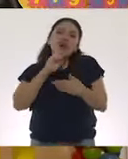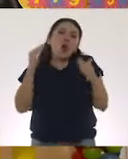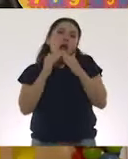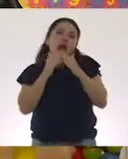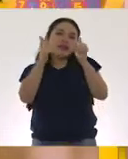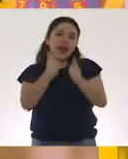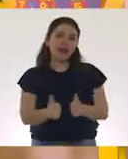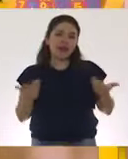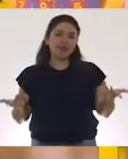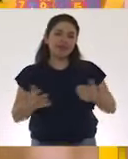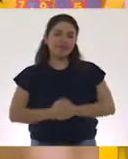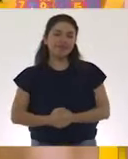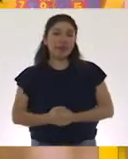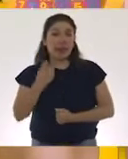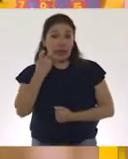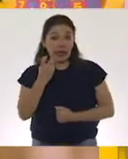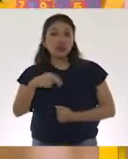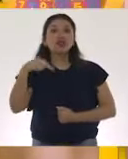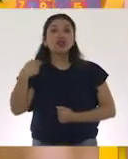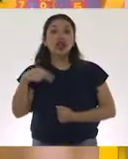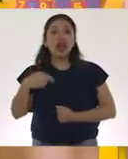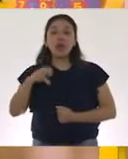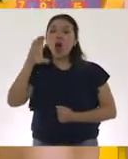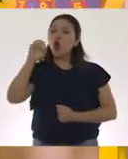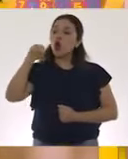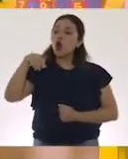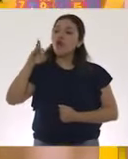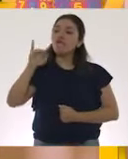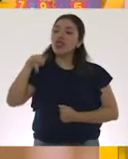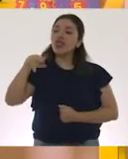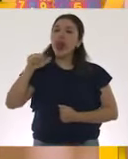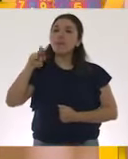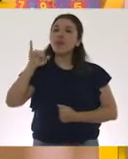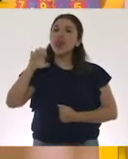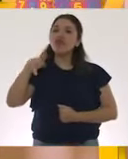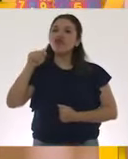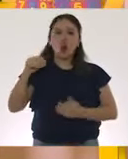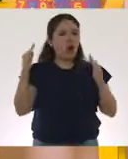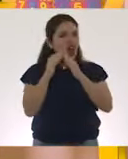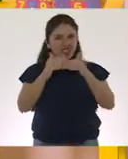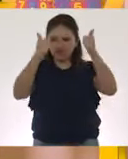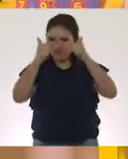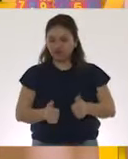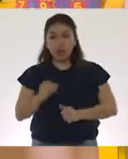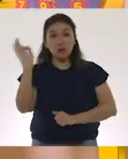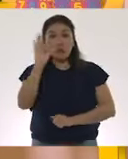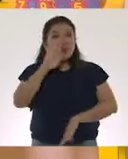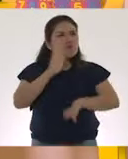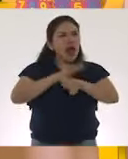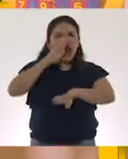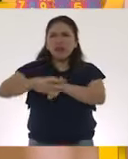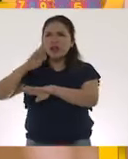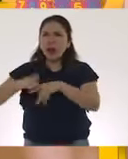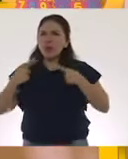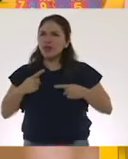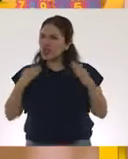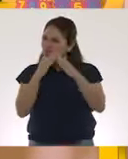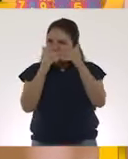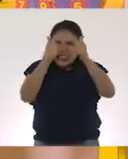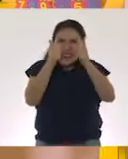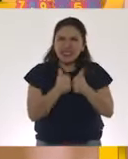en nuestra casa. Y a esto le llamamos confinamiento. Mientras más personas se quedan en su casa y